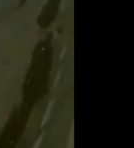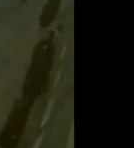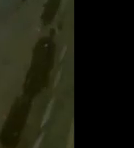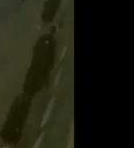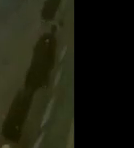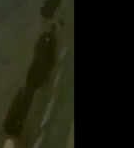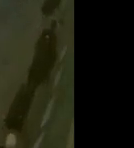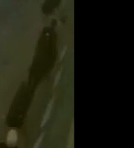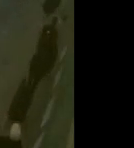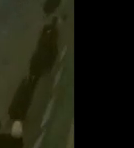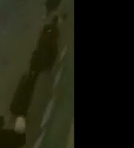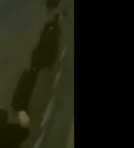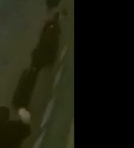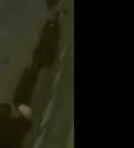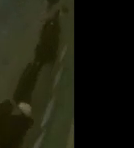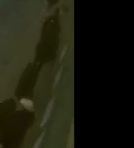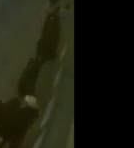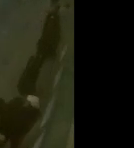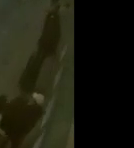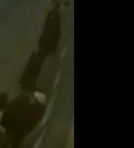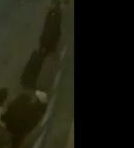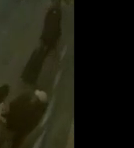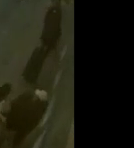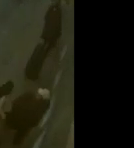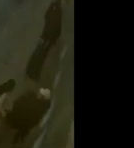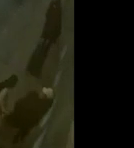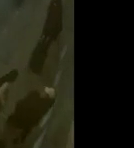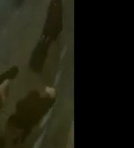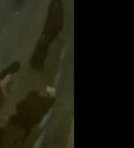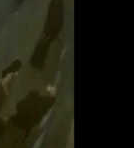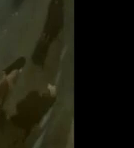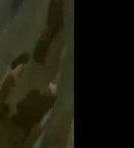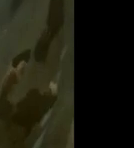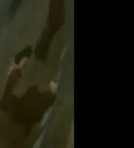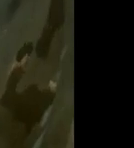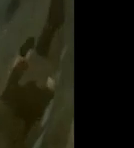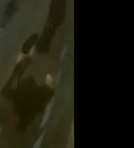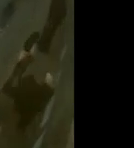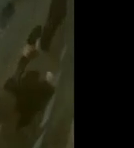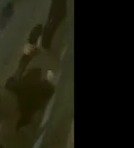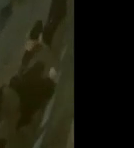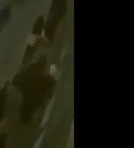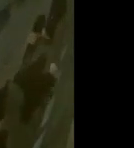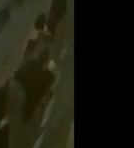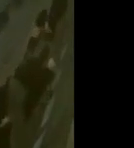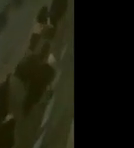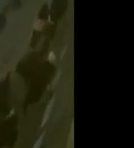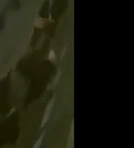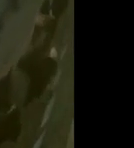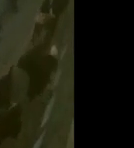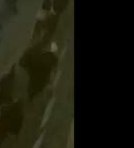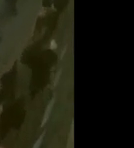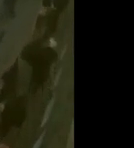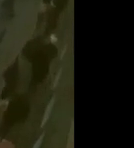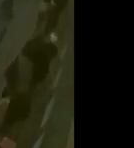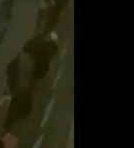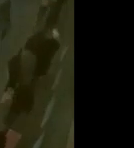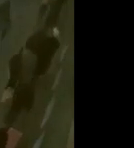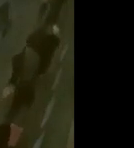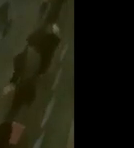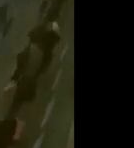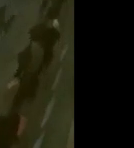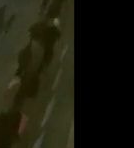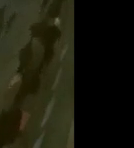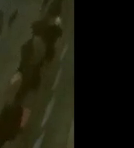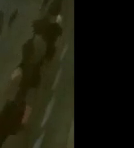una señora agarra la cartera, saca el dinero y vuelve a dejar la cartera ahí. Va él al centro de atención, a ver si se le puede